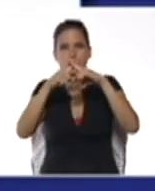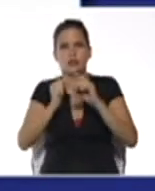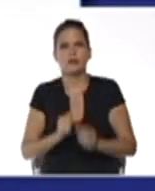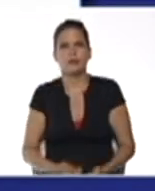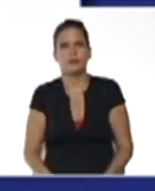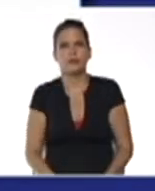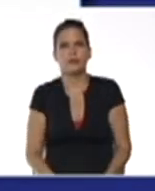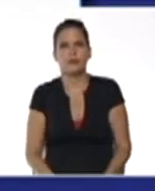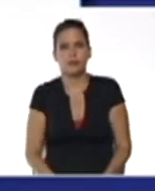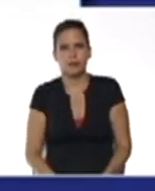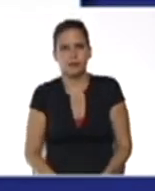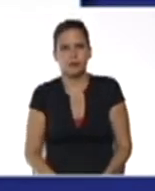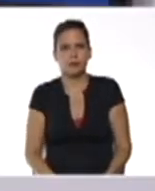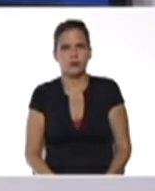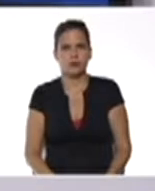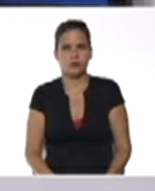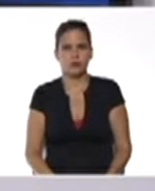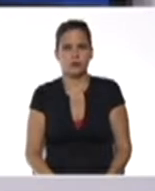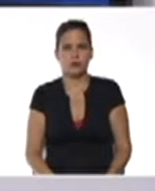Seguimos.